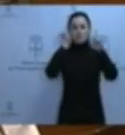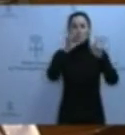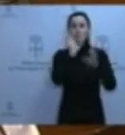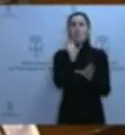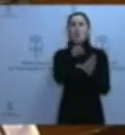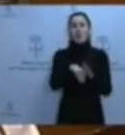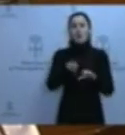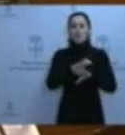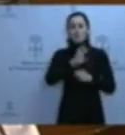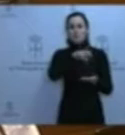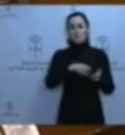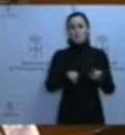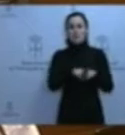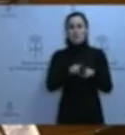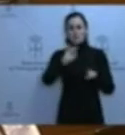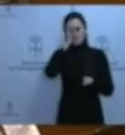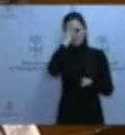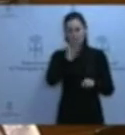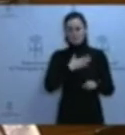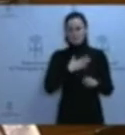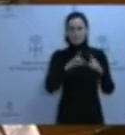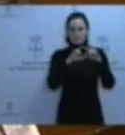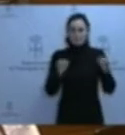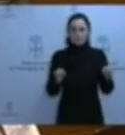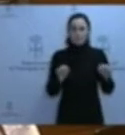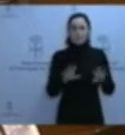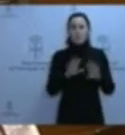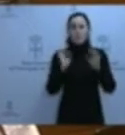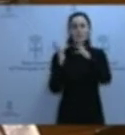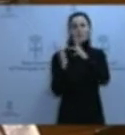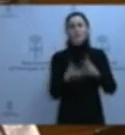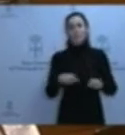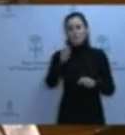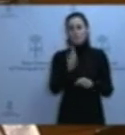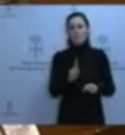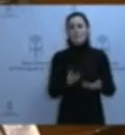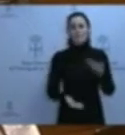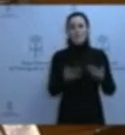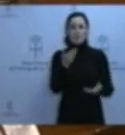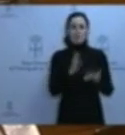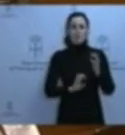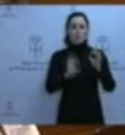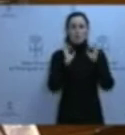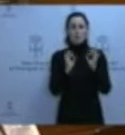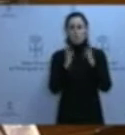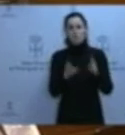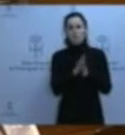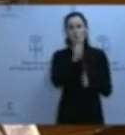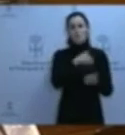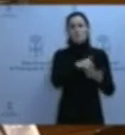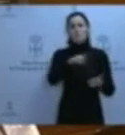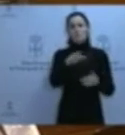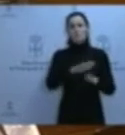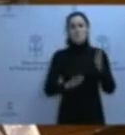ente que conforma al Gobierno asturiano. Las cifras del daño causado no han sido todavía valoradas con exactitud, aunque los cuatro millones de euros